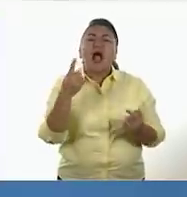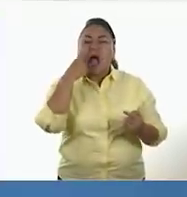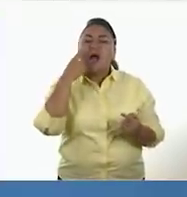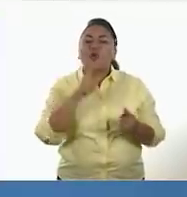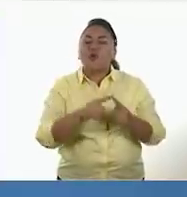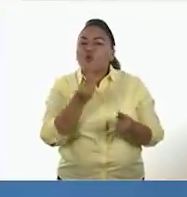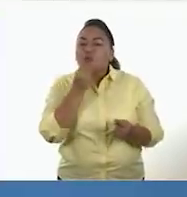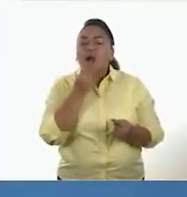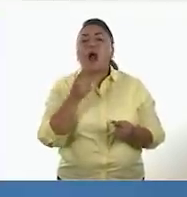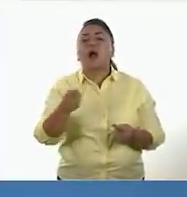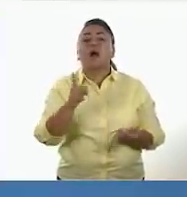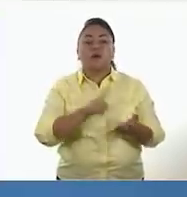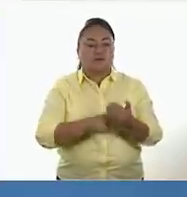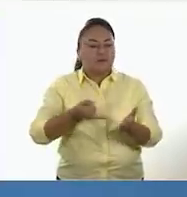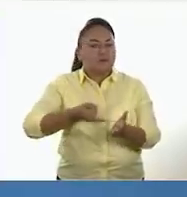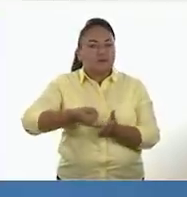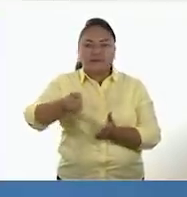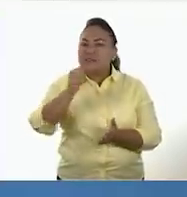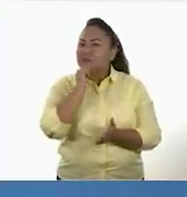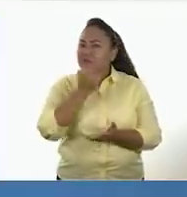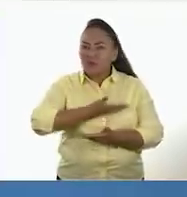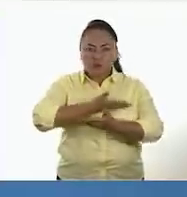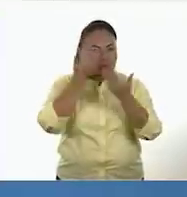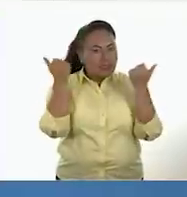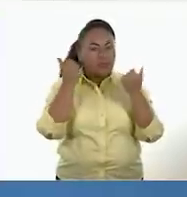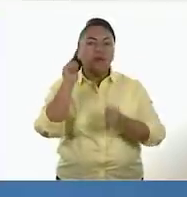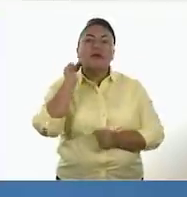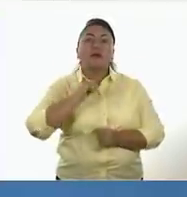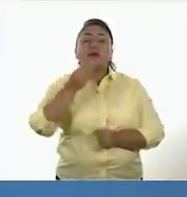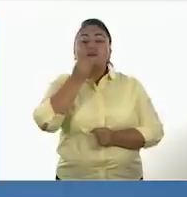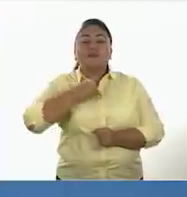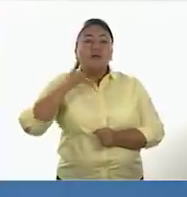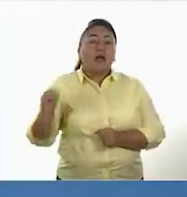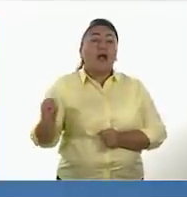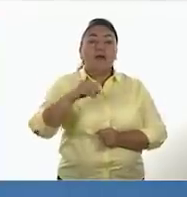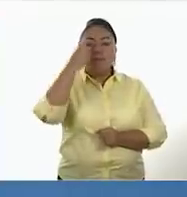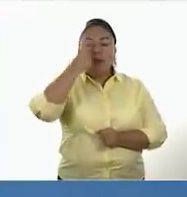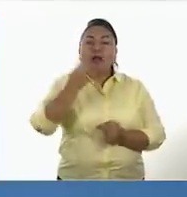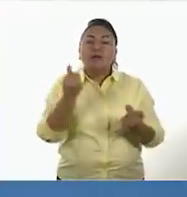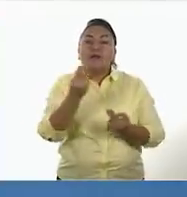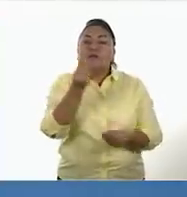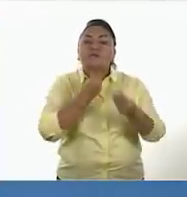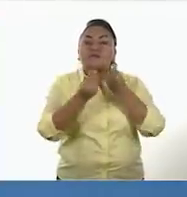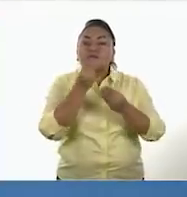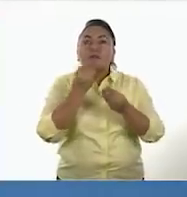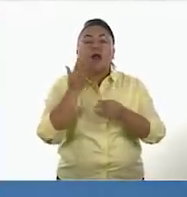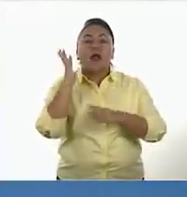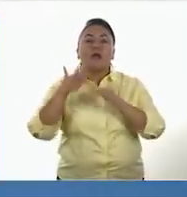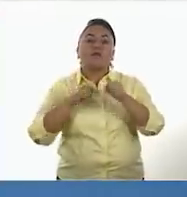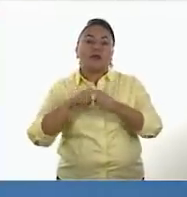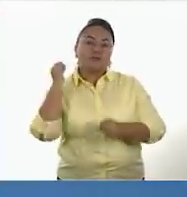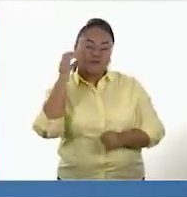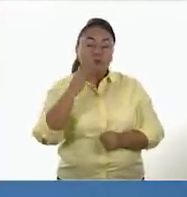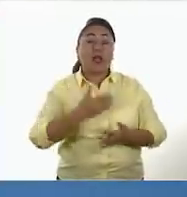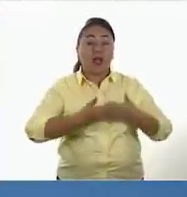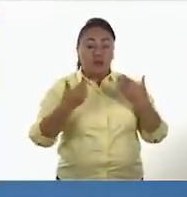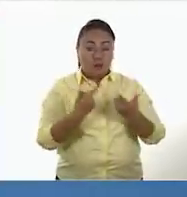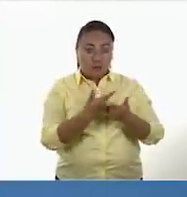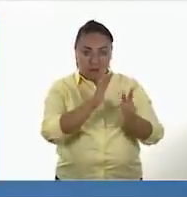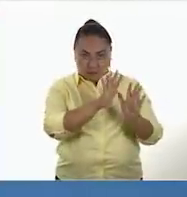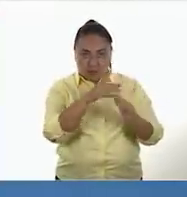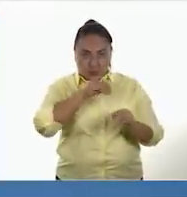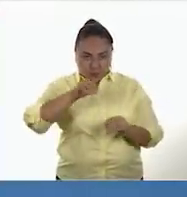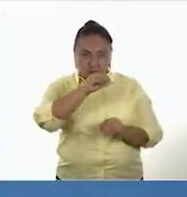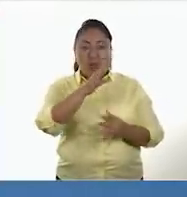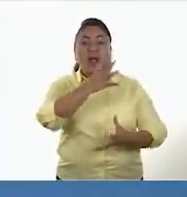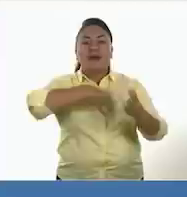Todavía no conocían la agricultura. No. Y tenían que andar de un lugar a otro para poder subsistir. Exacto. Los grupos sedentarios en la actividad, podemos decir que